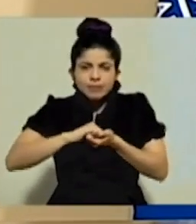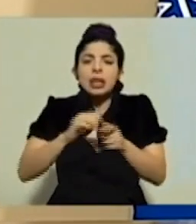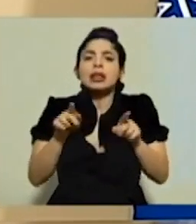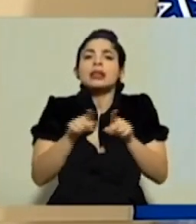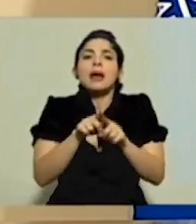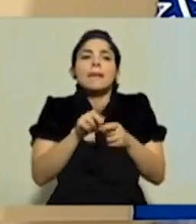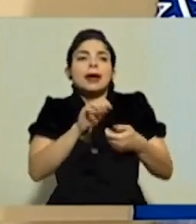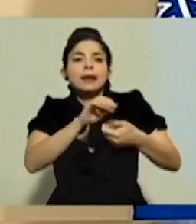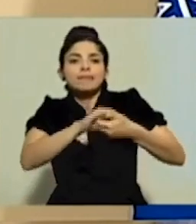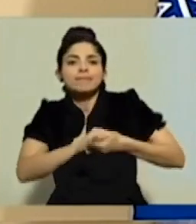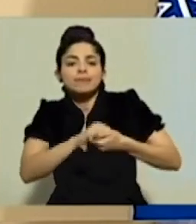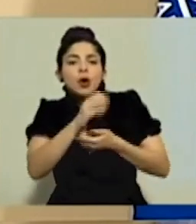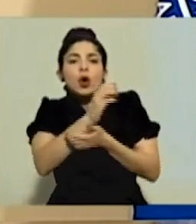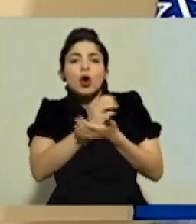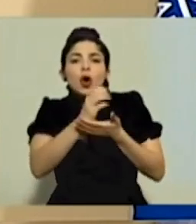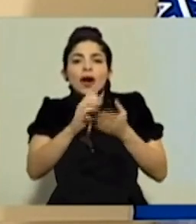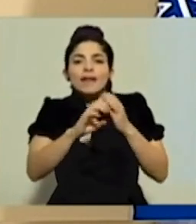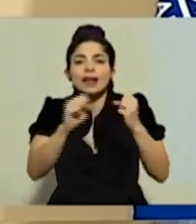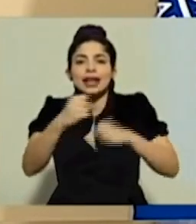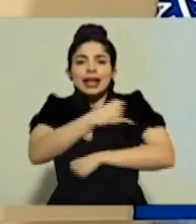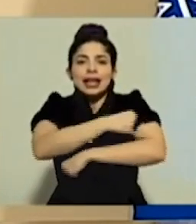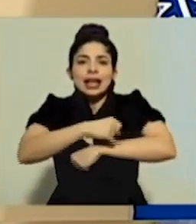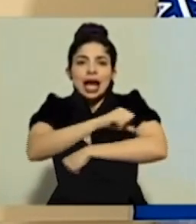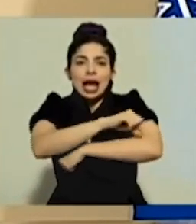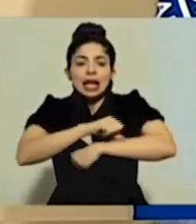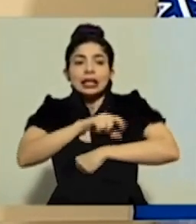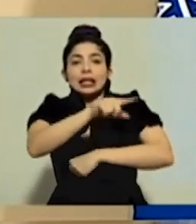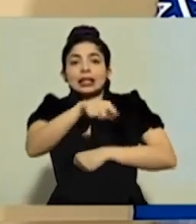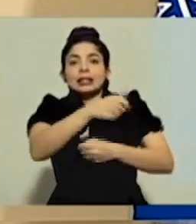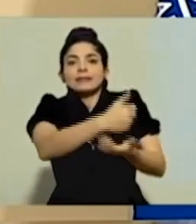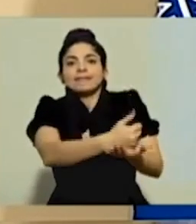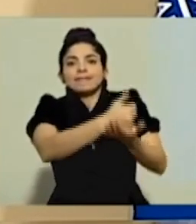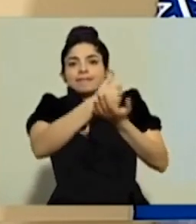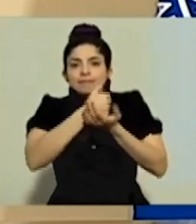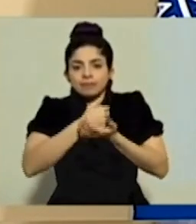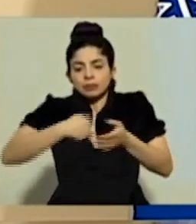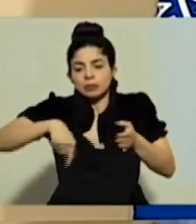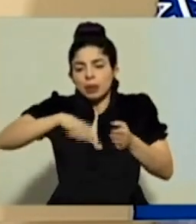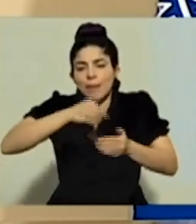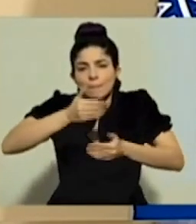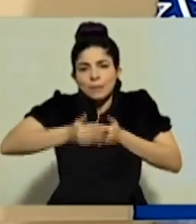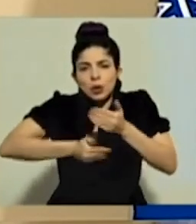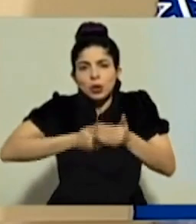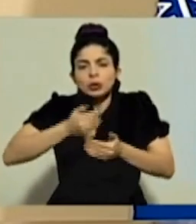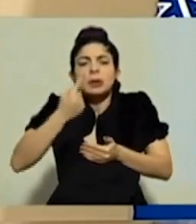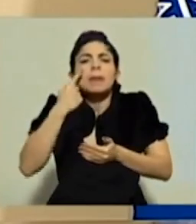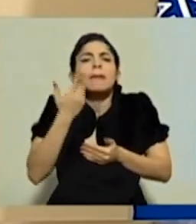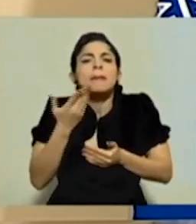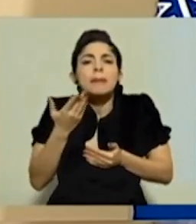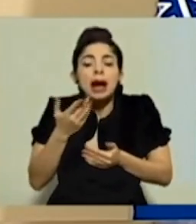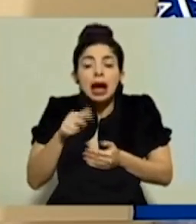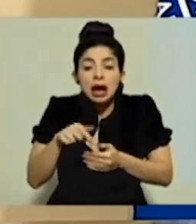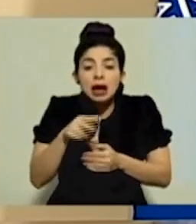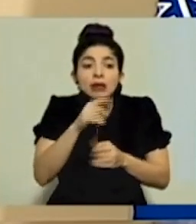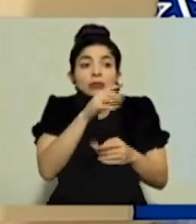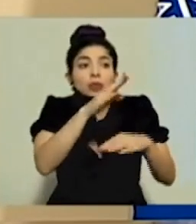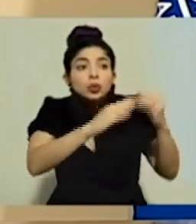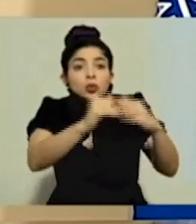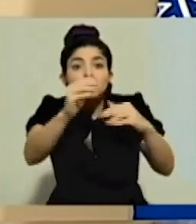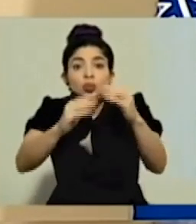con el Colegio Federado de Ingenieros y Arquitectos para que nos ayudara en todo el proceso de inspección de las obras.